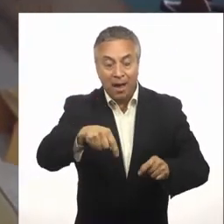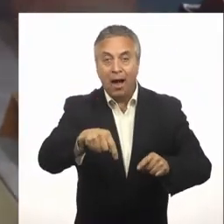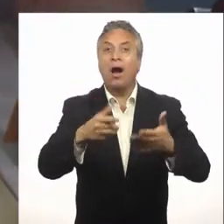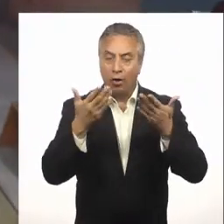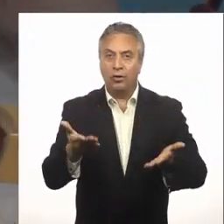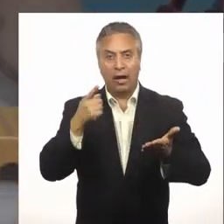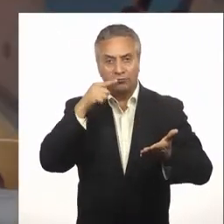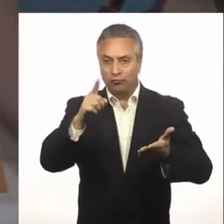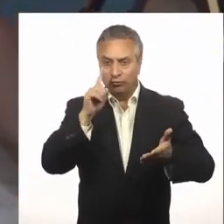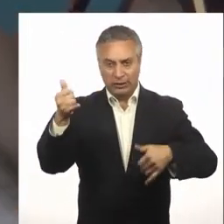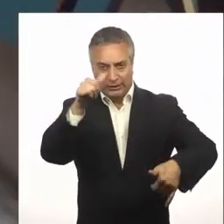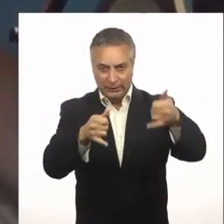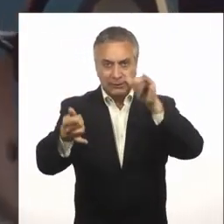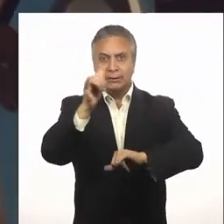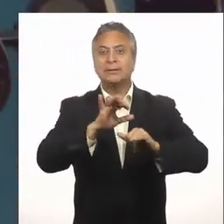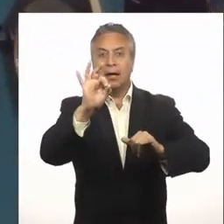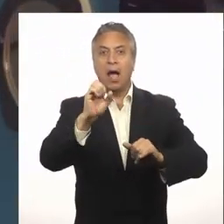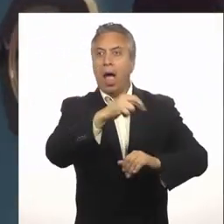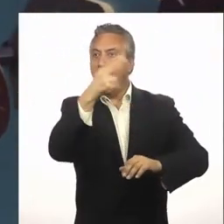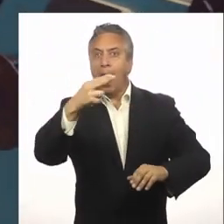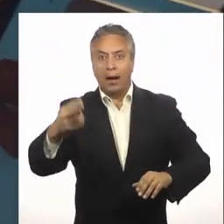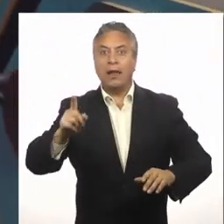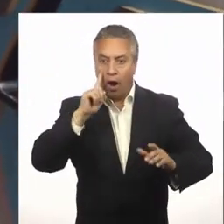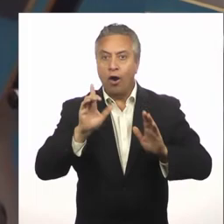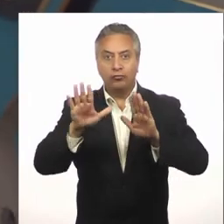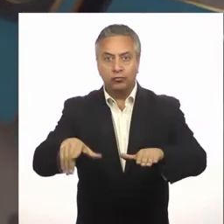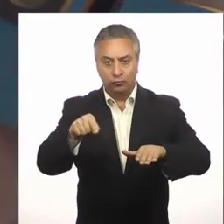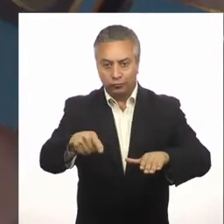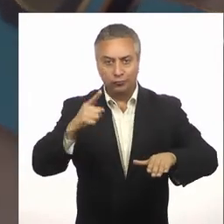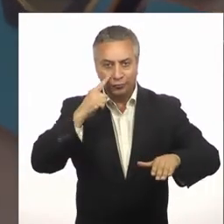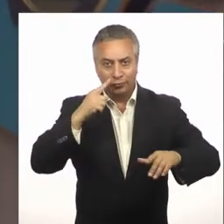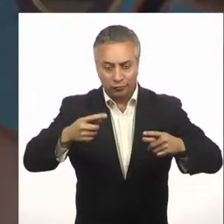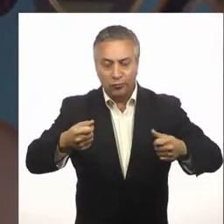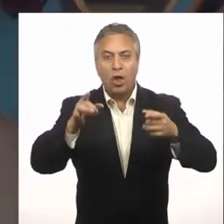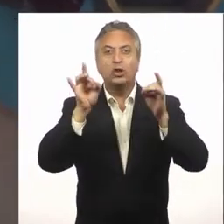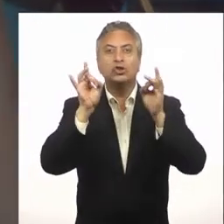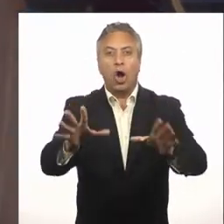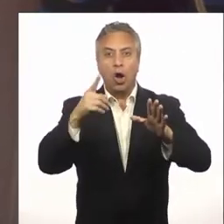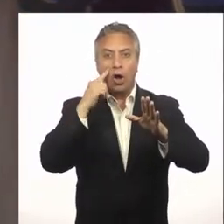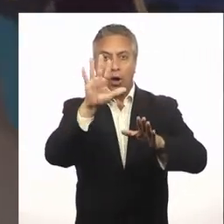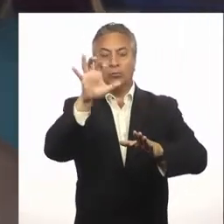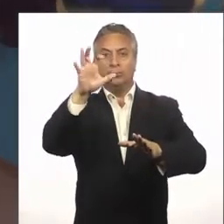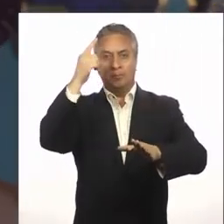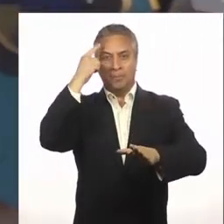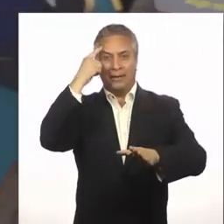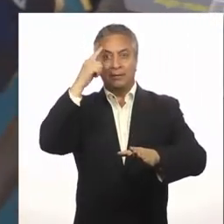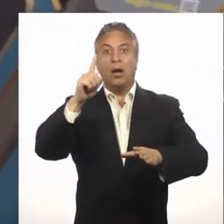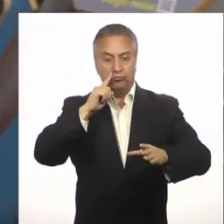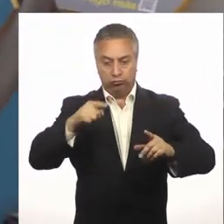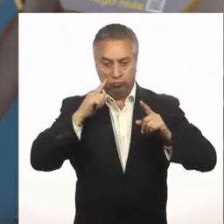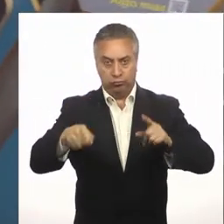de arte y ciencia donde contamos con nuestros propios módulos del fenómeno persistencia de la imagen en nuestro cerebro. Tenemos los fantascopios